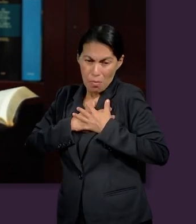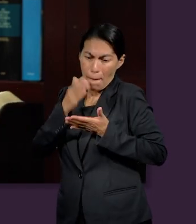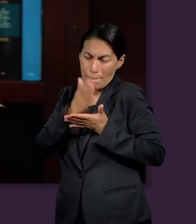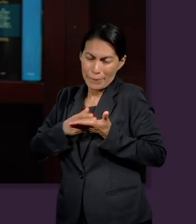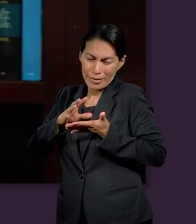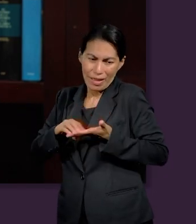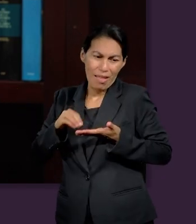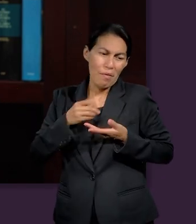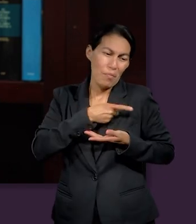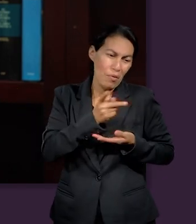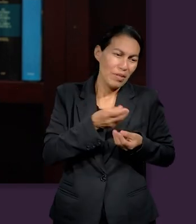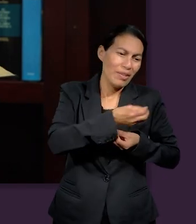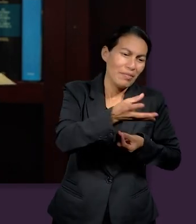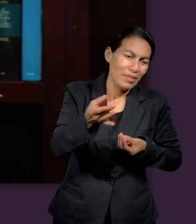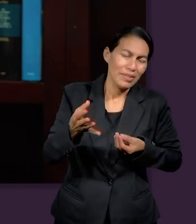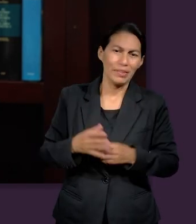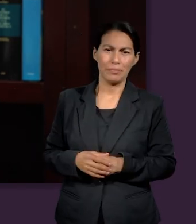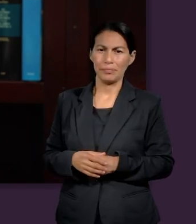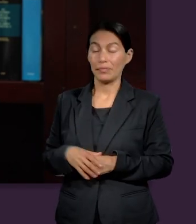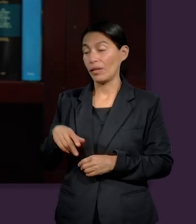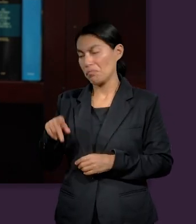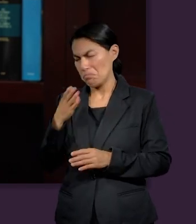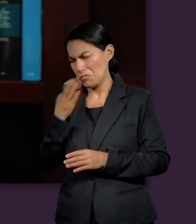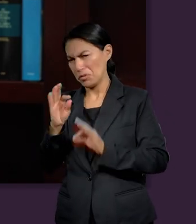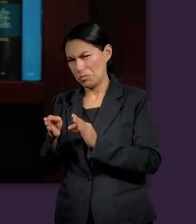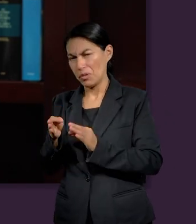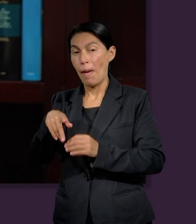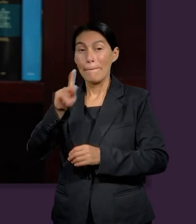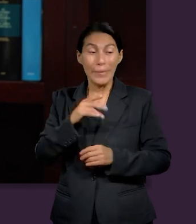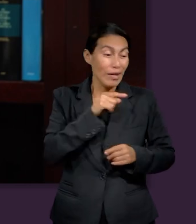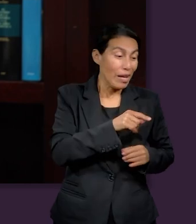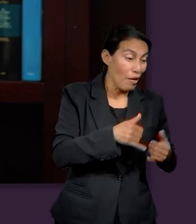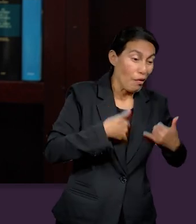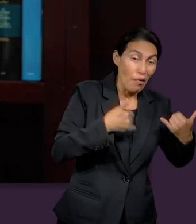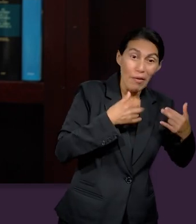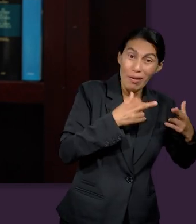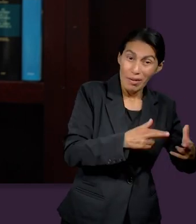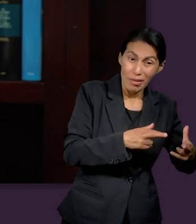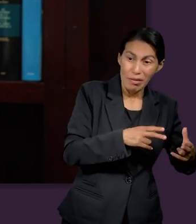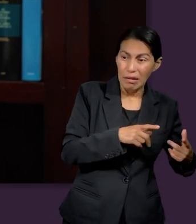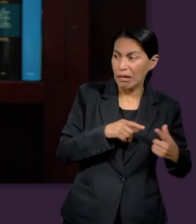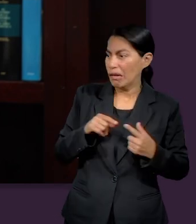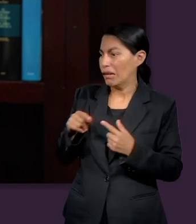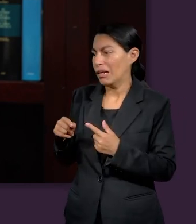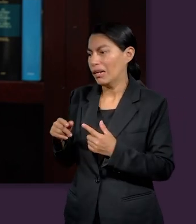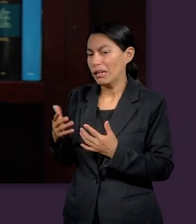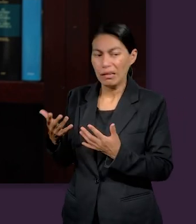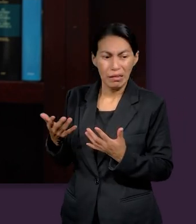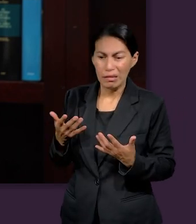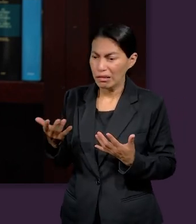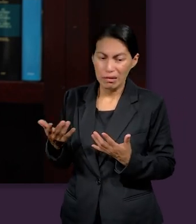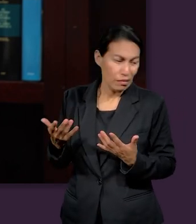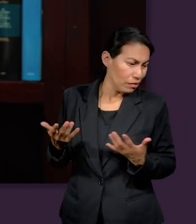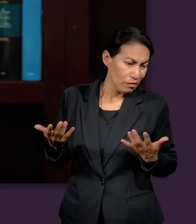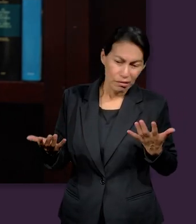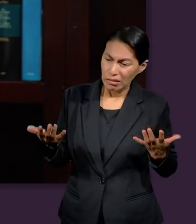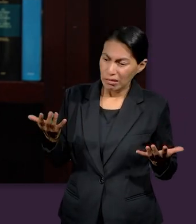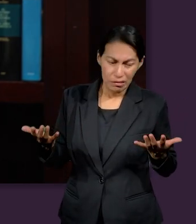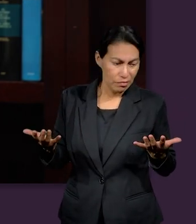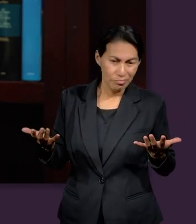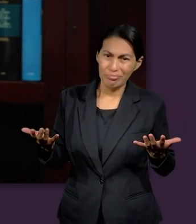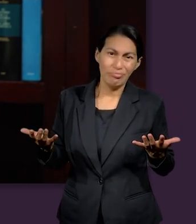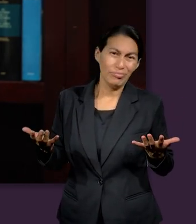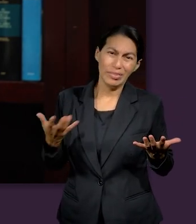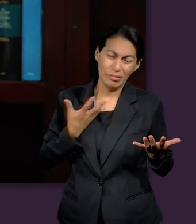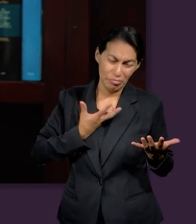devolver el dinero estoy dispuesto a desprenderse de lo que él tanto amaba mientras que el joven rico dice el texto que él se fue triste porque